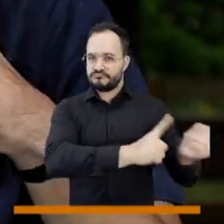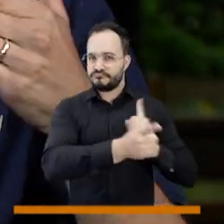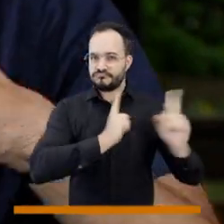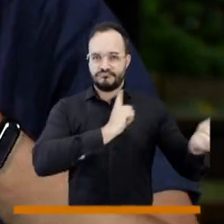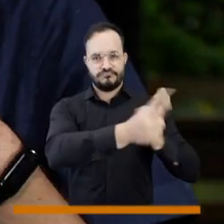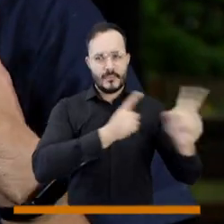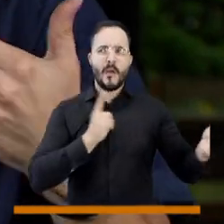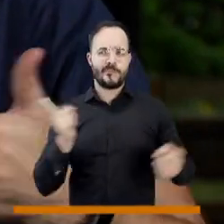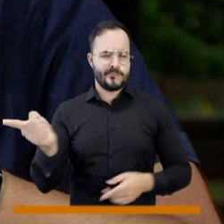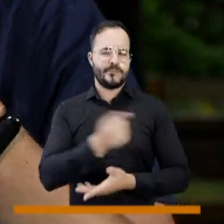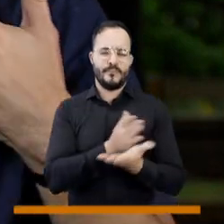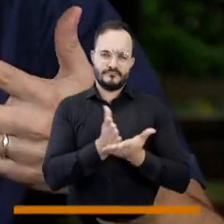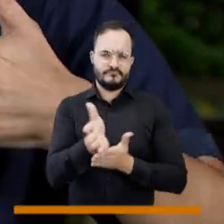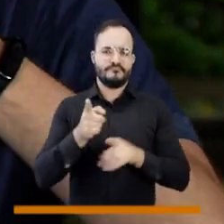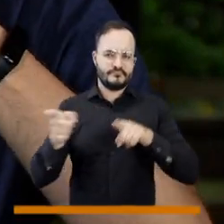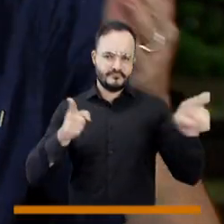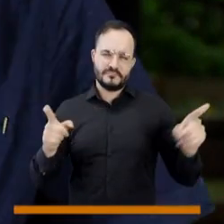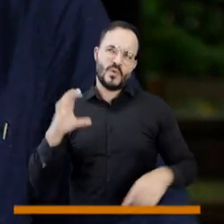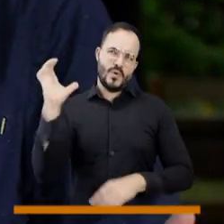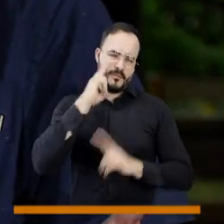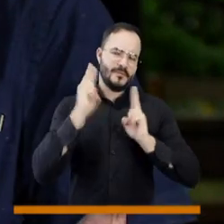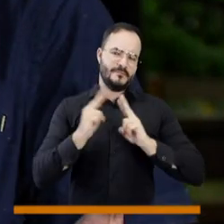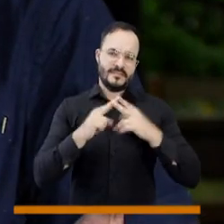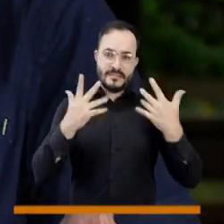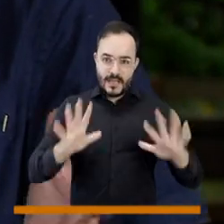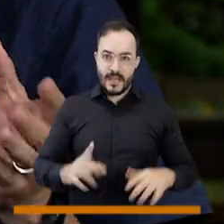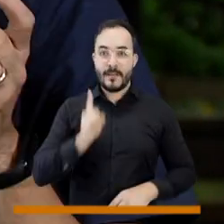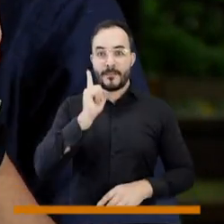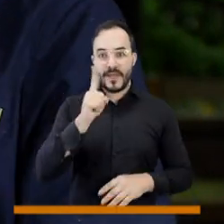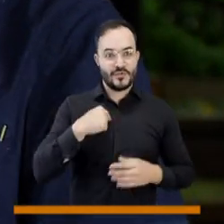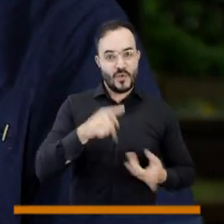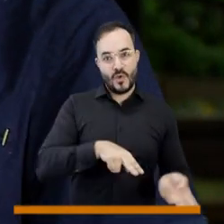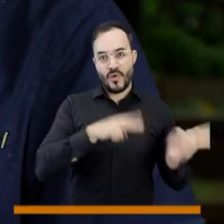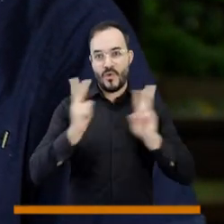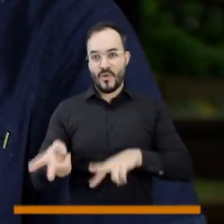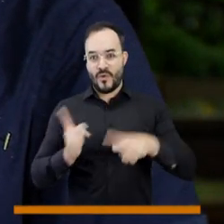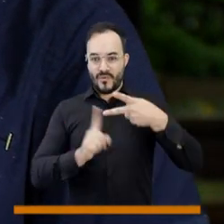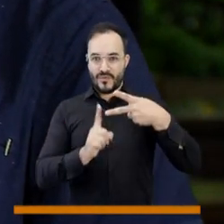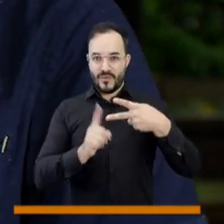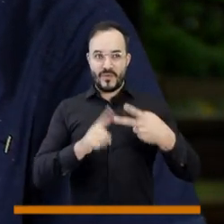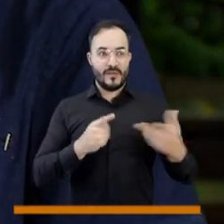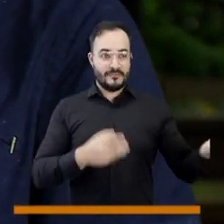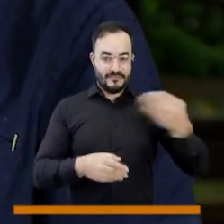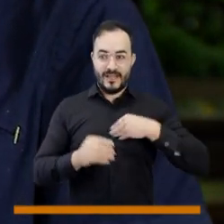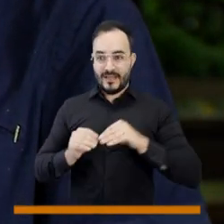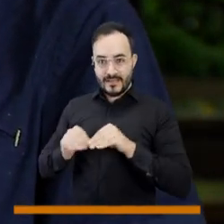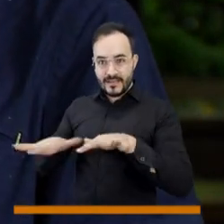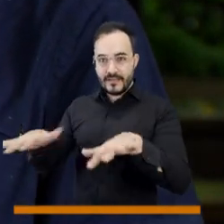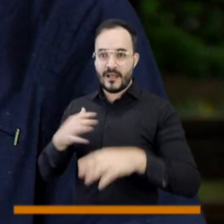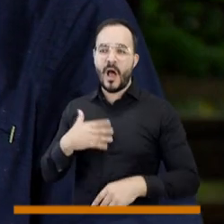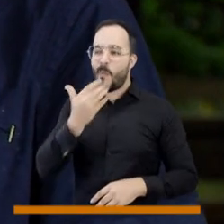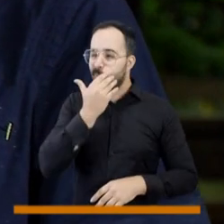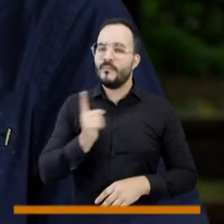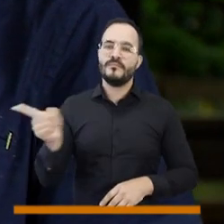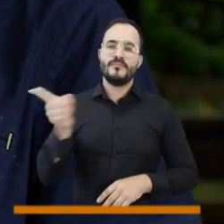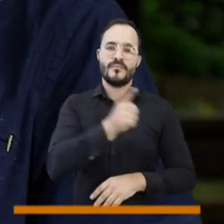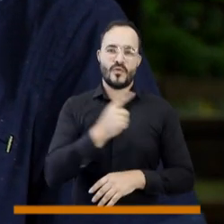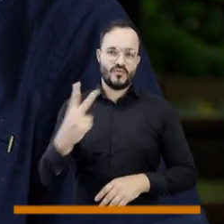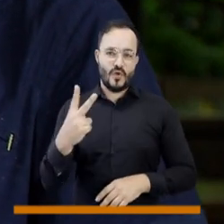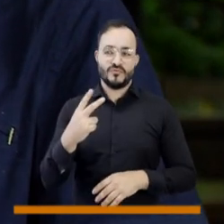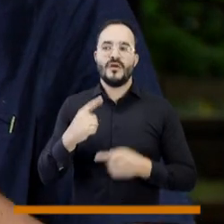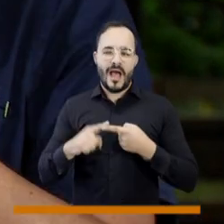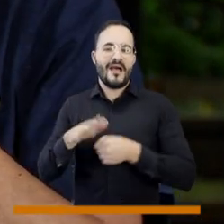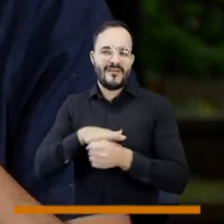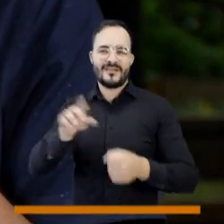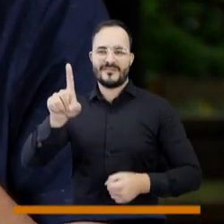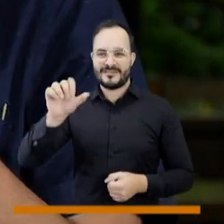Hasta ahí normal eso ya existe funciona muy bien lo conocemos mucho en Colombia pero los generadores distribuidos apenas hay dos en Colombia y son en el barrio El Salvador